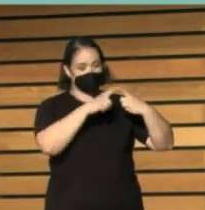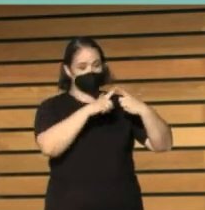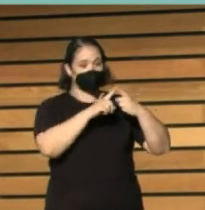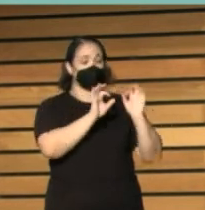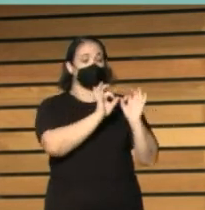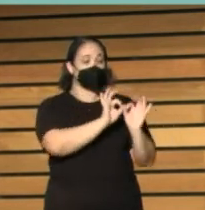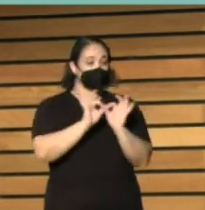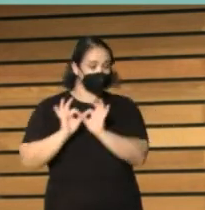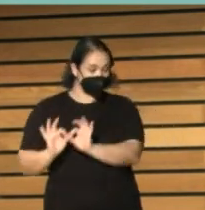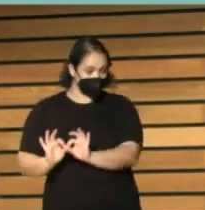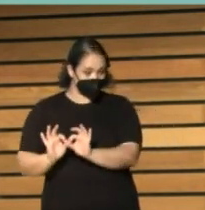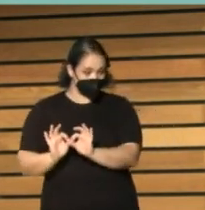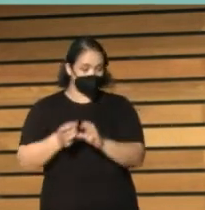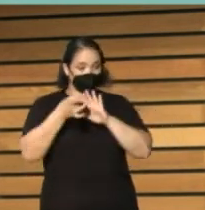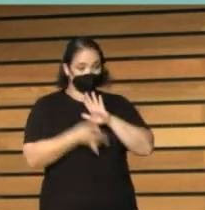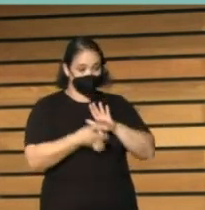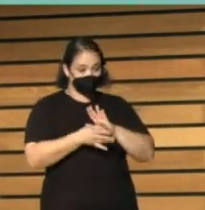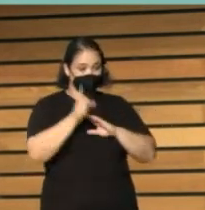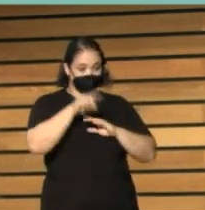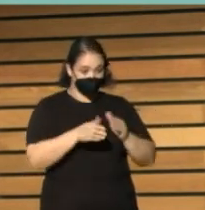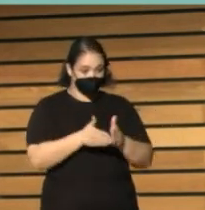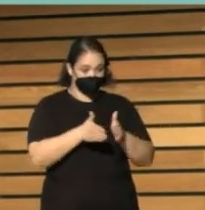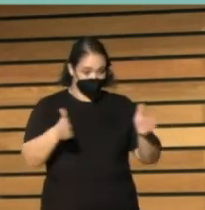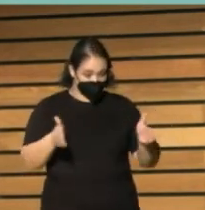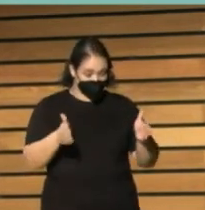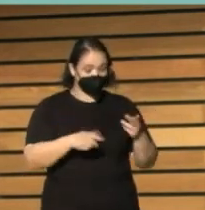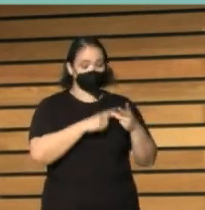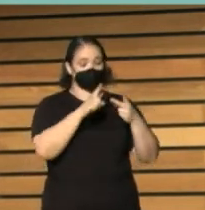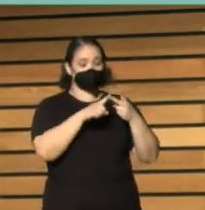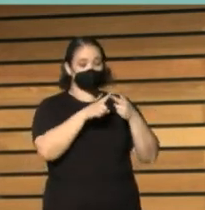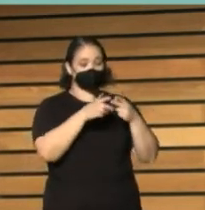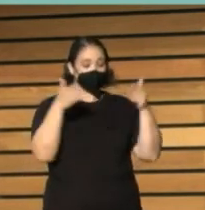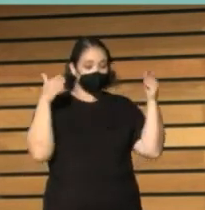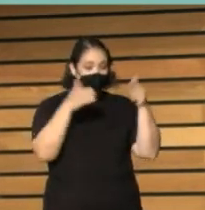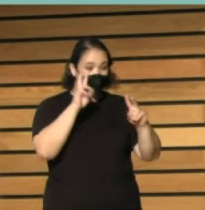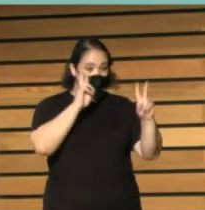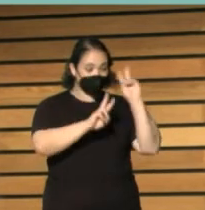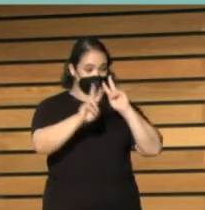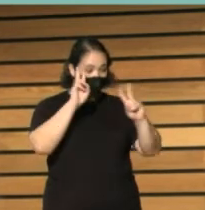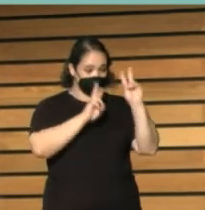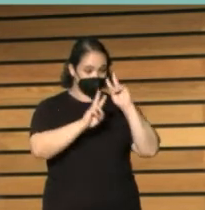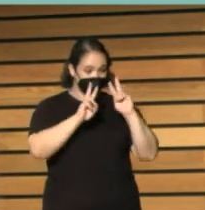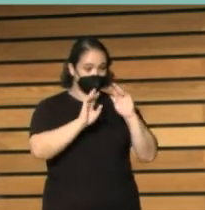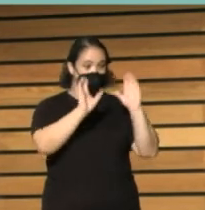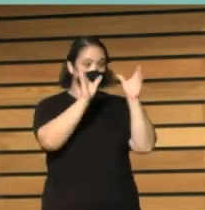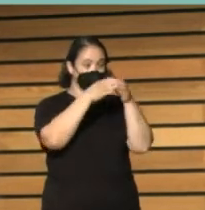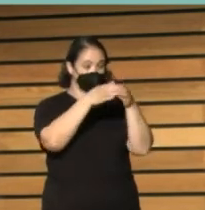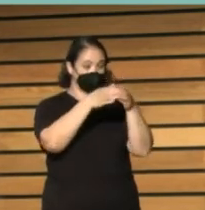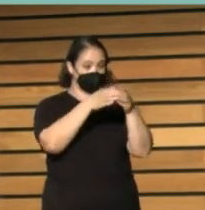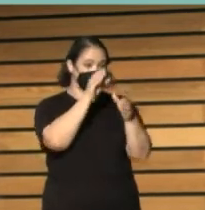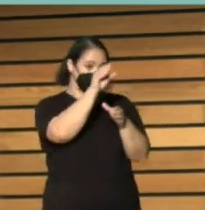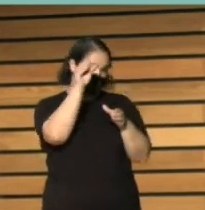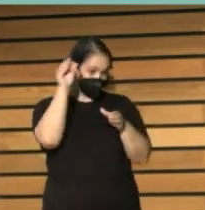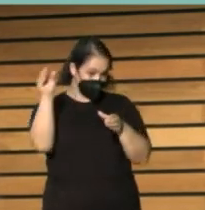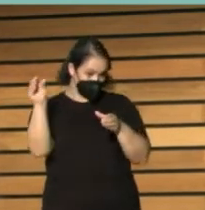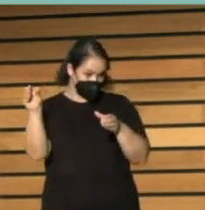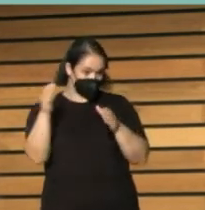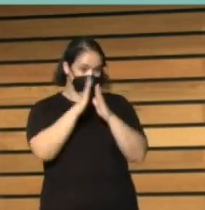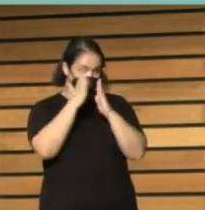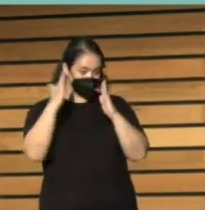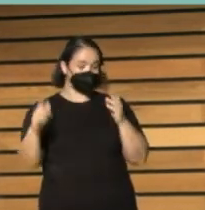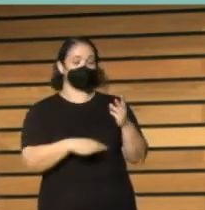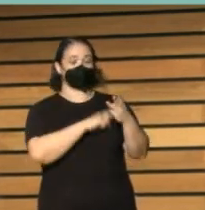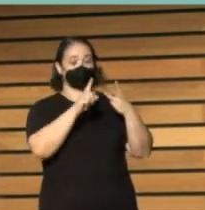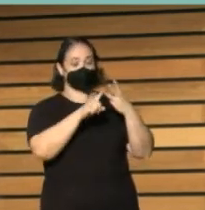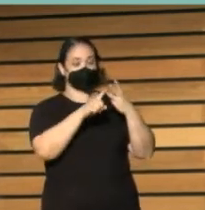digitales e incrementar su calidad. La segunda, impulsar la visibilidad y reutilización de las colecciones. Y la tercera, promover la